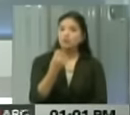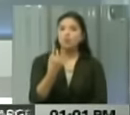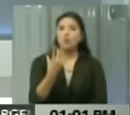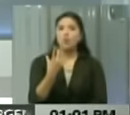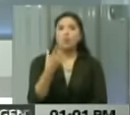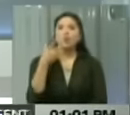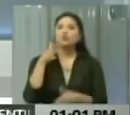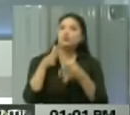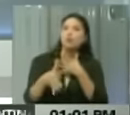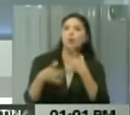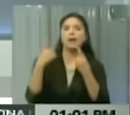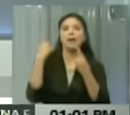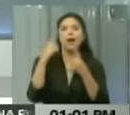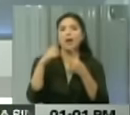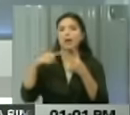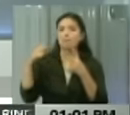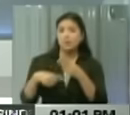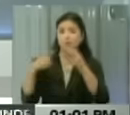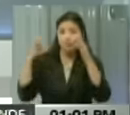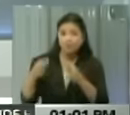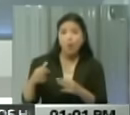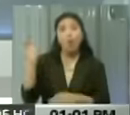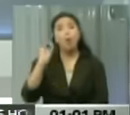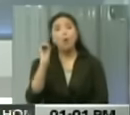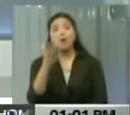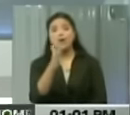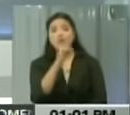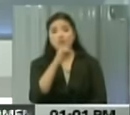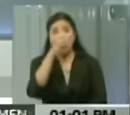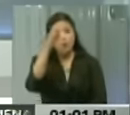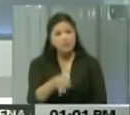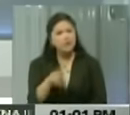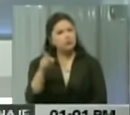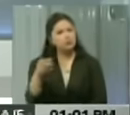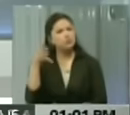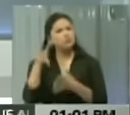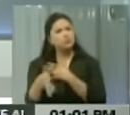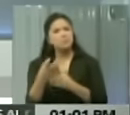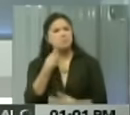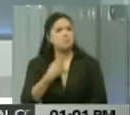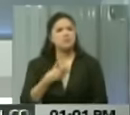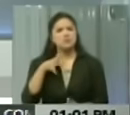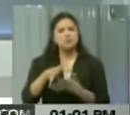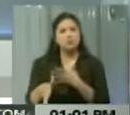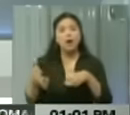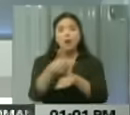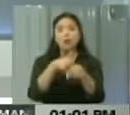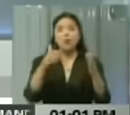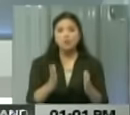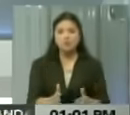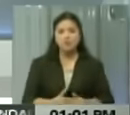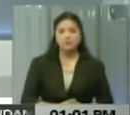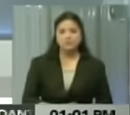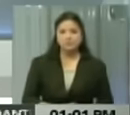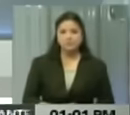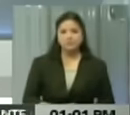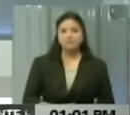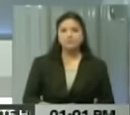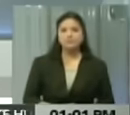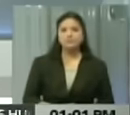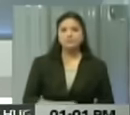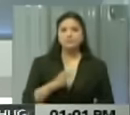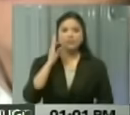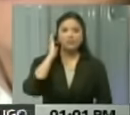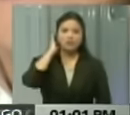sobre elementos confirmados o información oficial. ¿Qué nos tienes al respecto sobre la reacción que ha tenido el gobernador de la entidad? Sí,